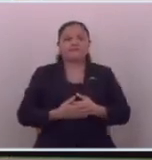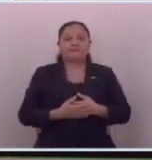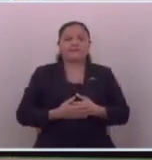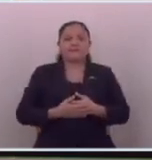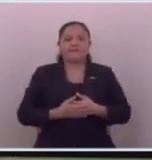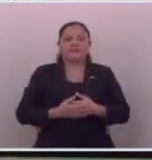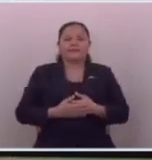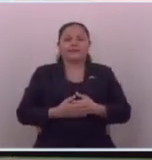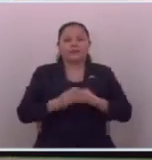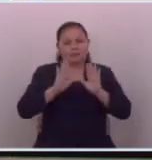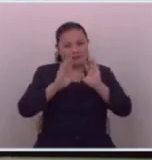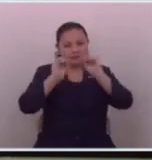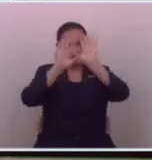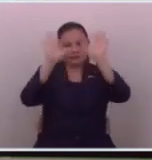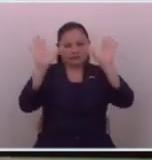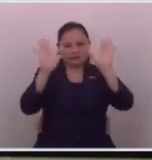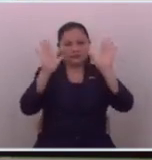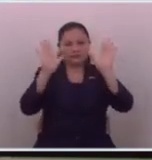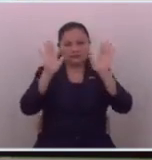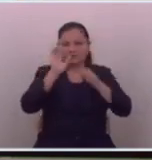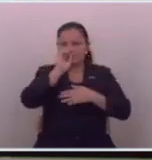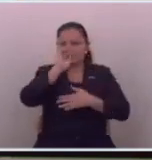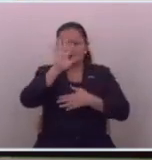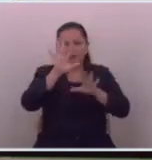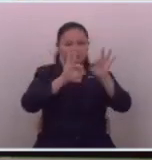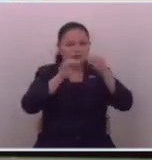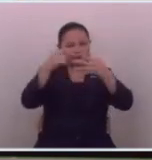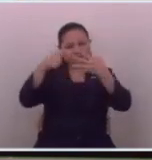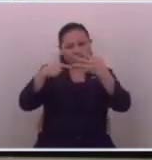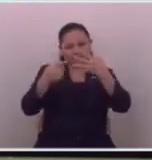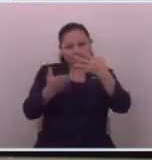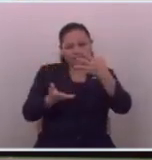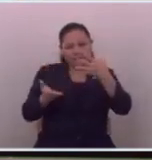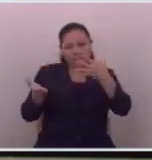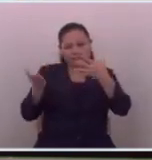hay que aclarar algunas cosas